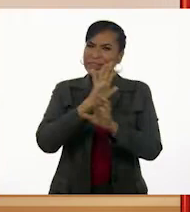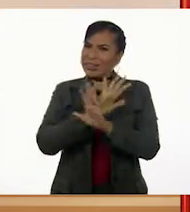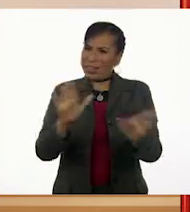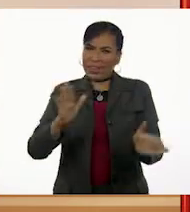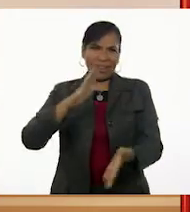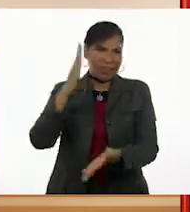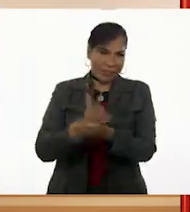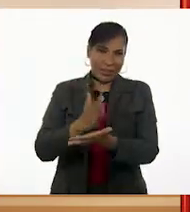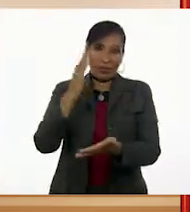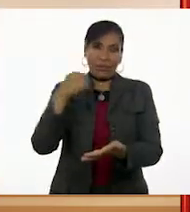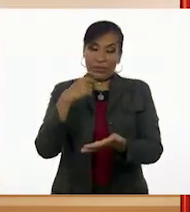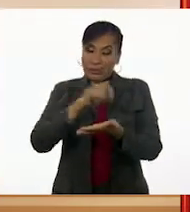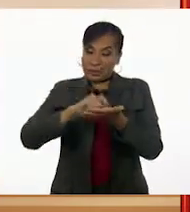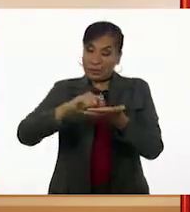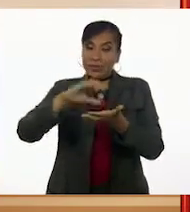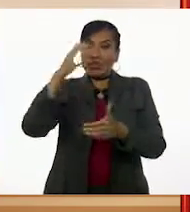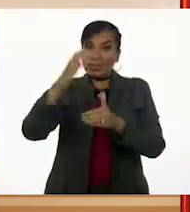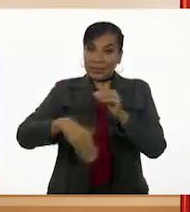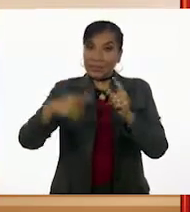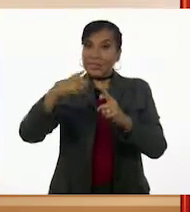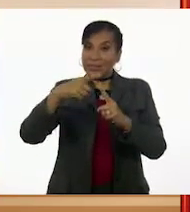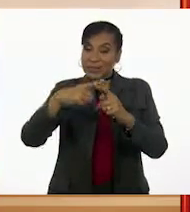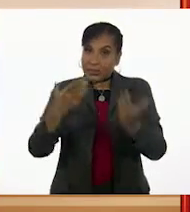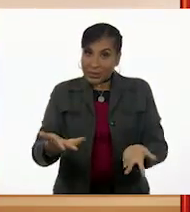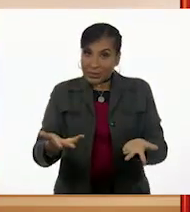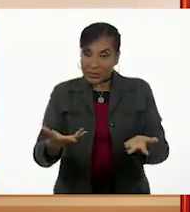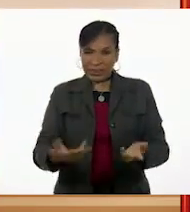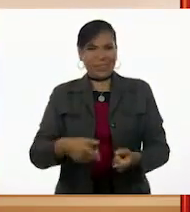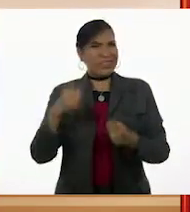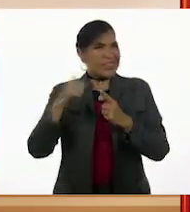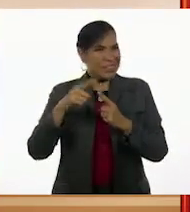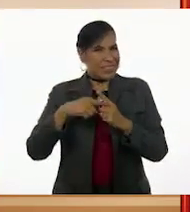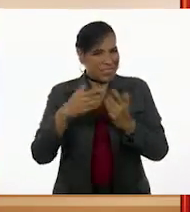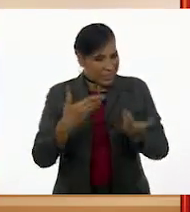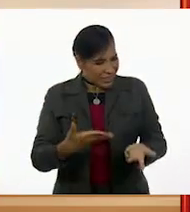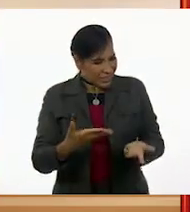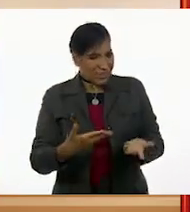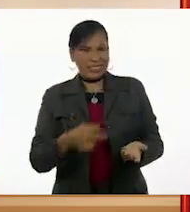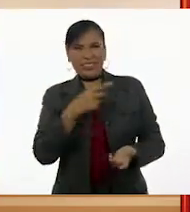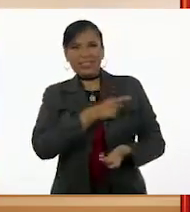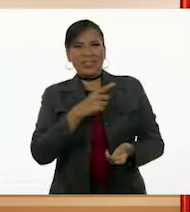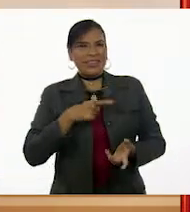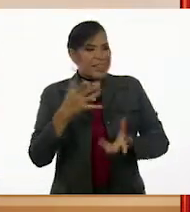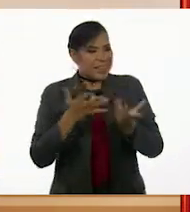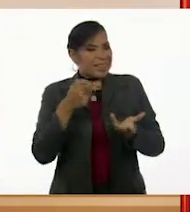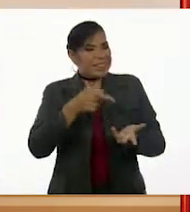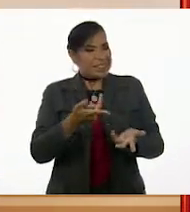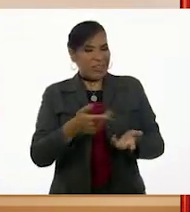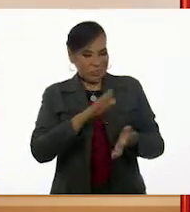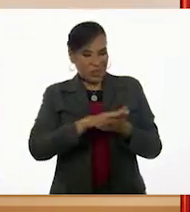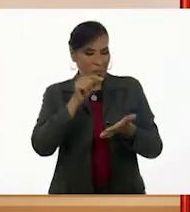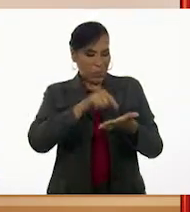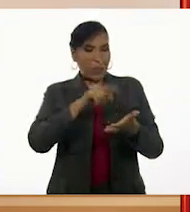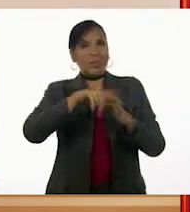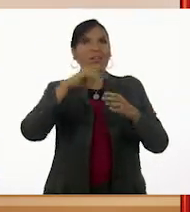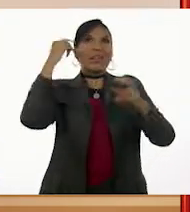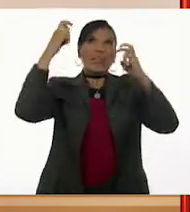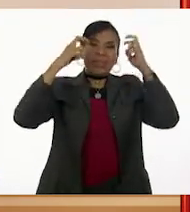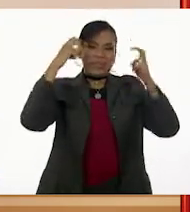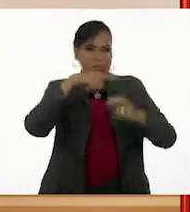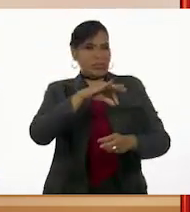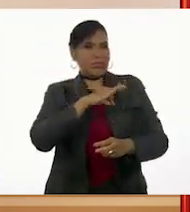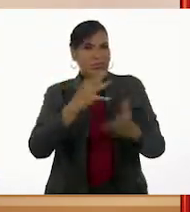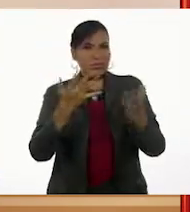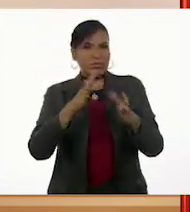basta! ¡Tengo que acabar la tarea! ¿Tarea? Lo que deberías de hacer, en vez de andar en las nubes, es